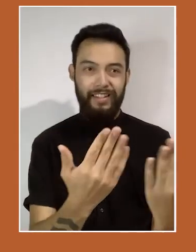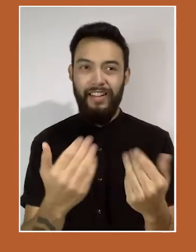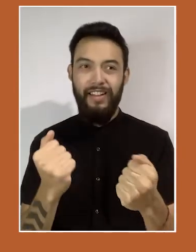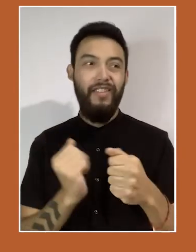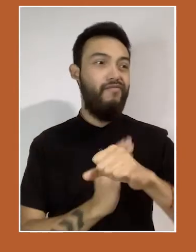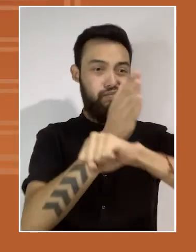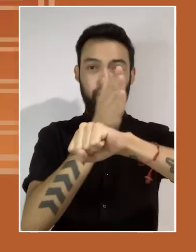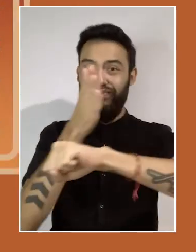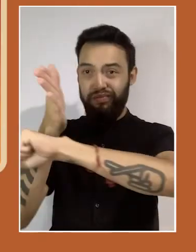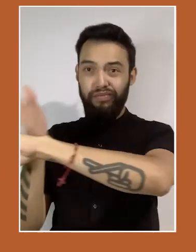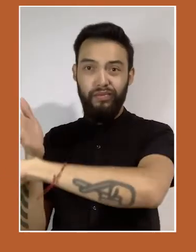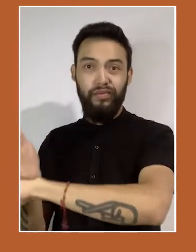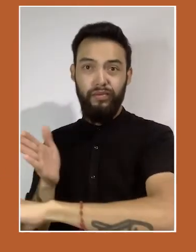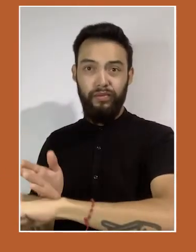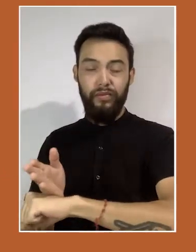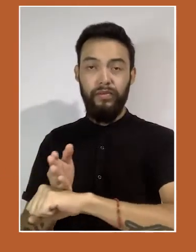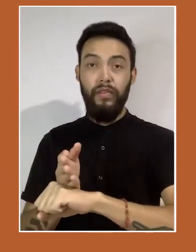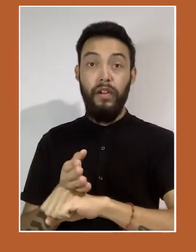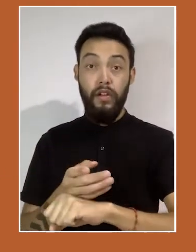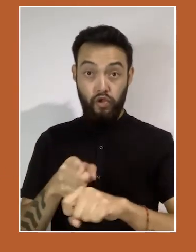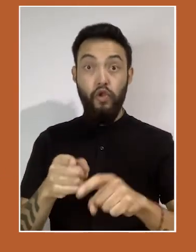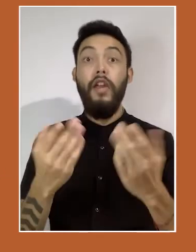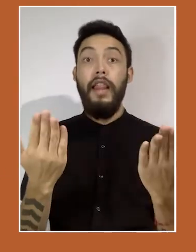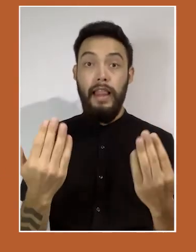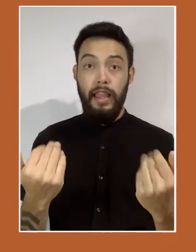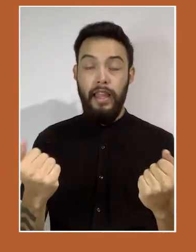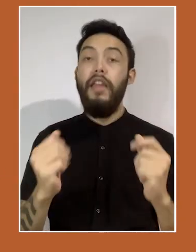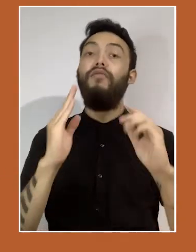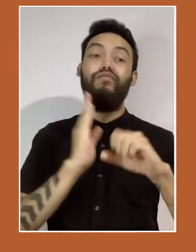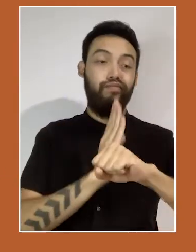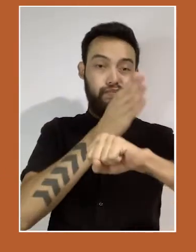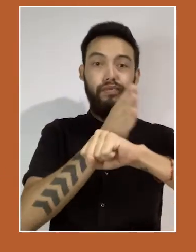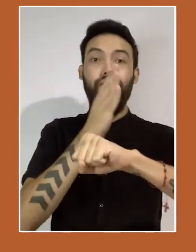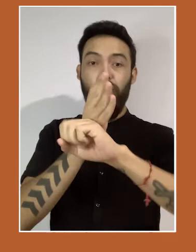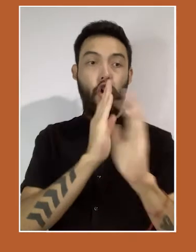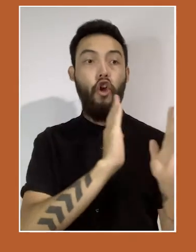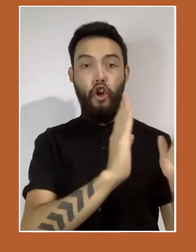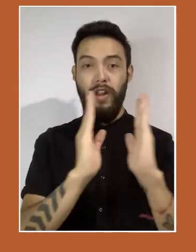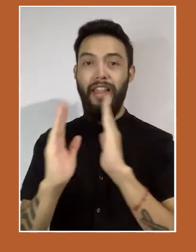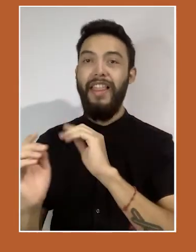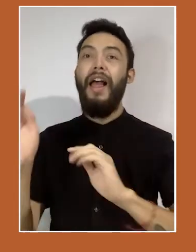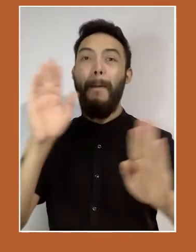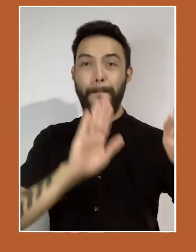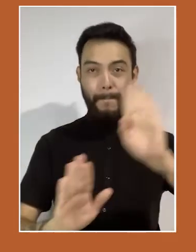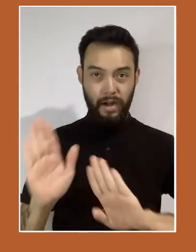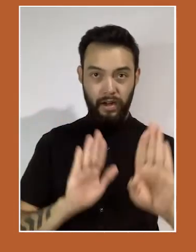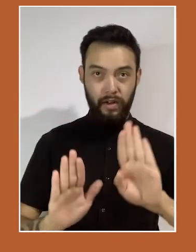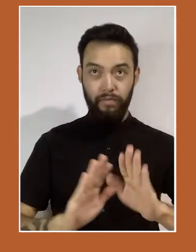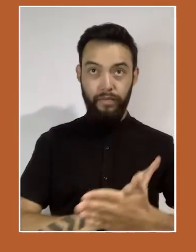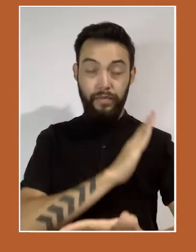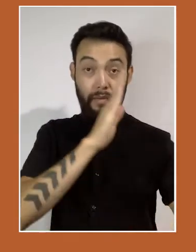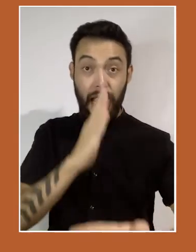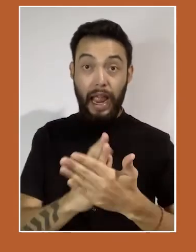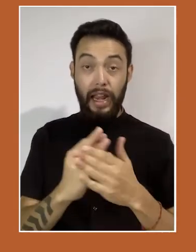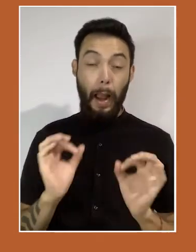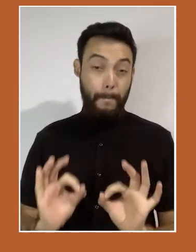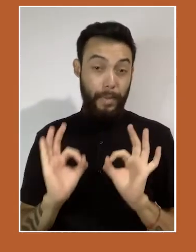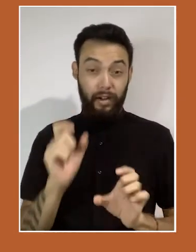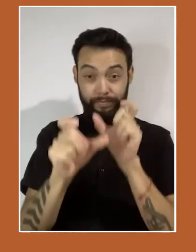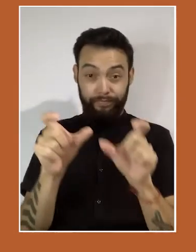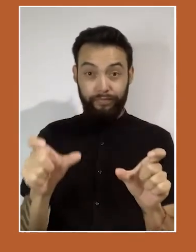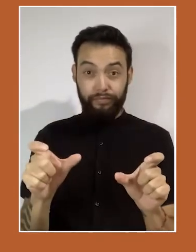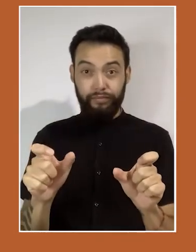Luego de un sismo podría ser necesario evacuar la construcción. Si es así, se debe evacuar ordenadamente y con